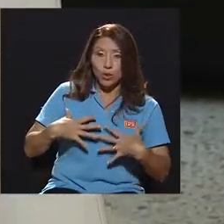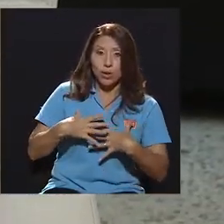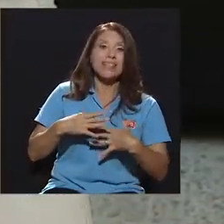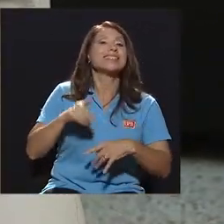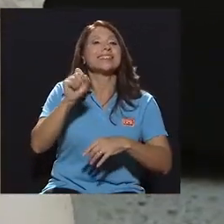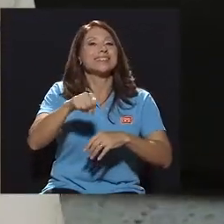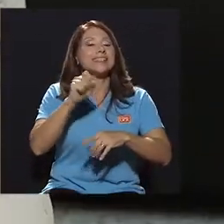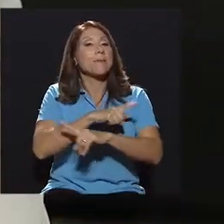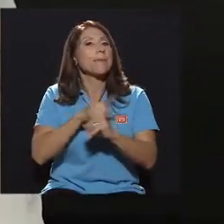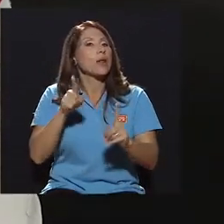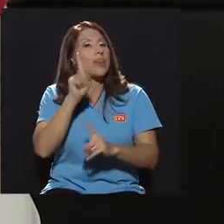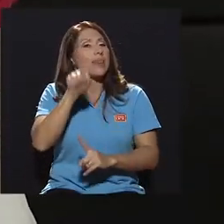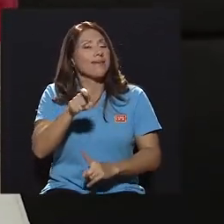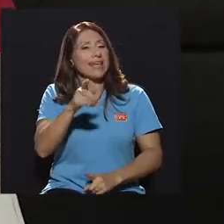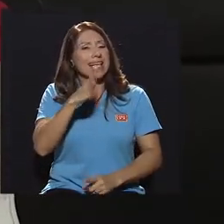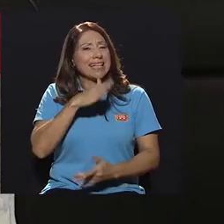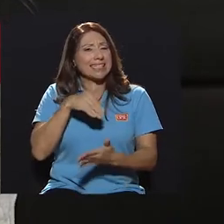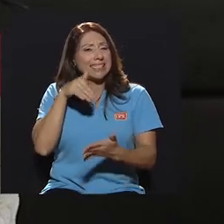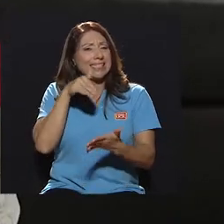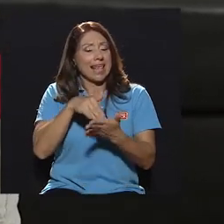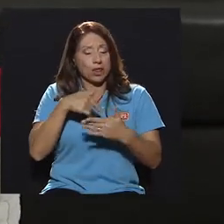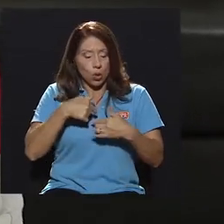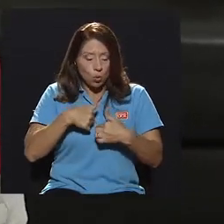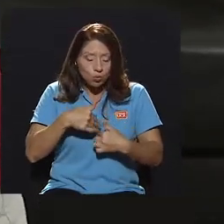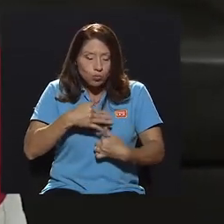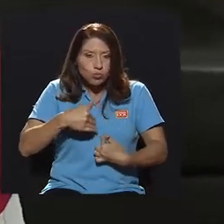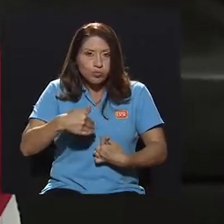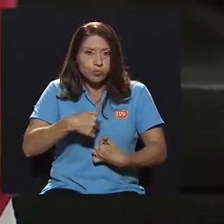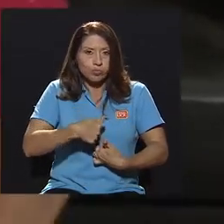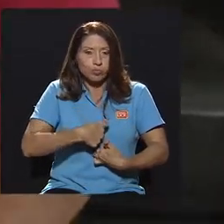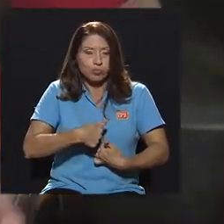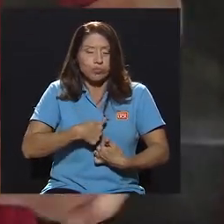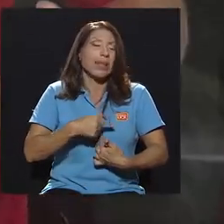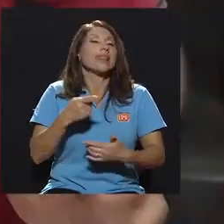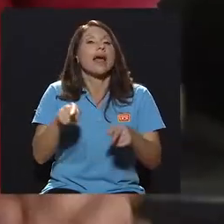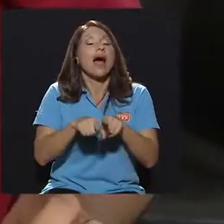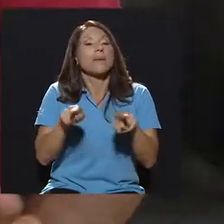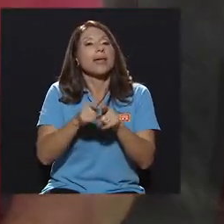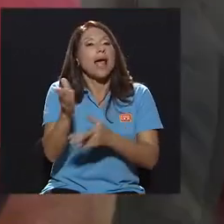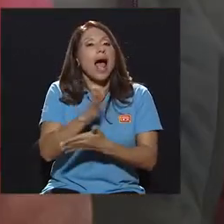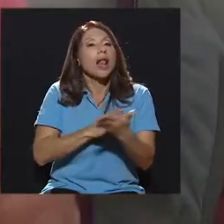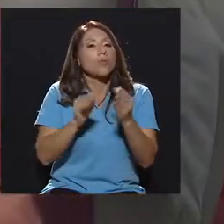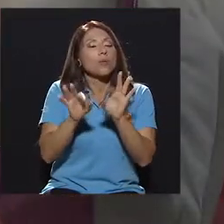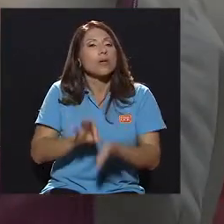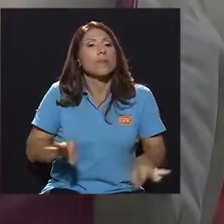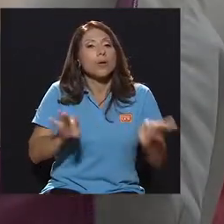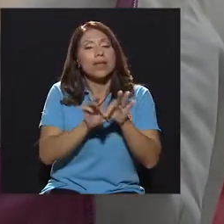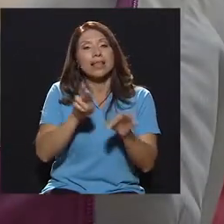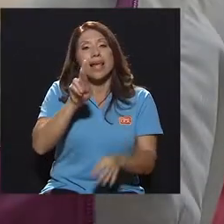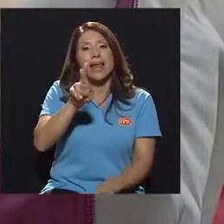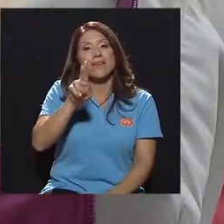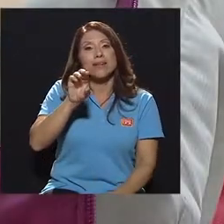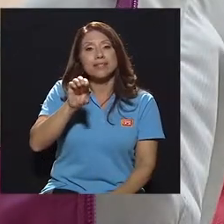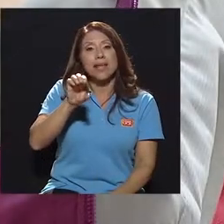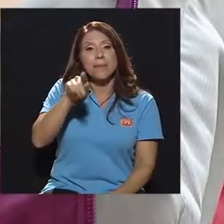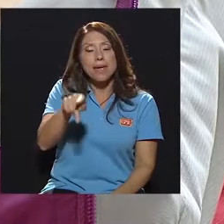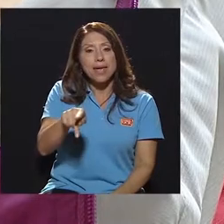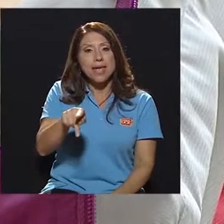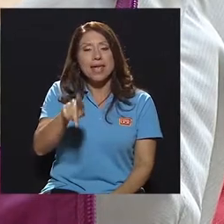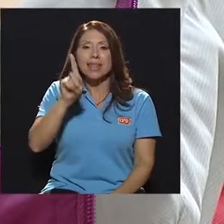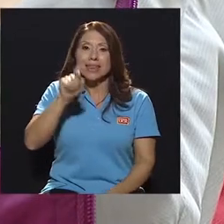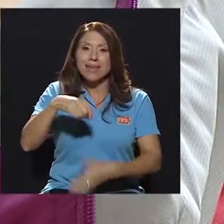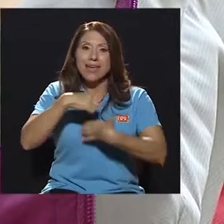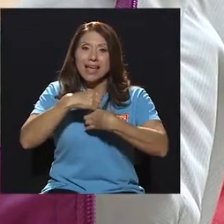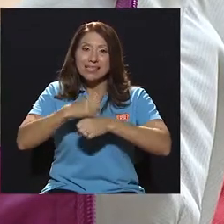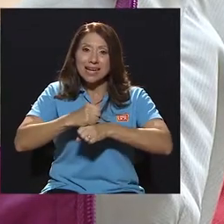compresión va en el puro centro del tórax ok entonces algo muy importante también el RCP se debe